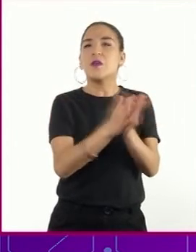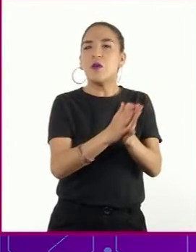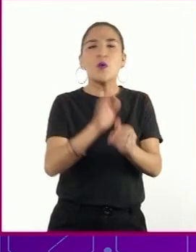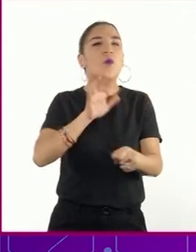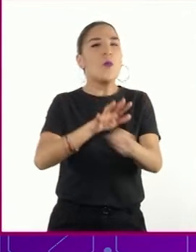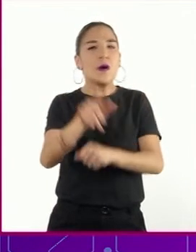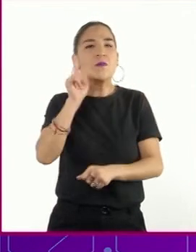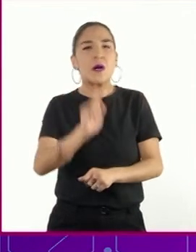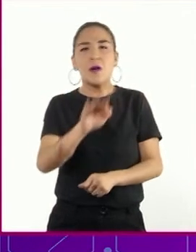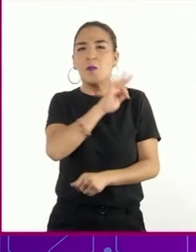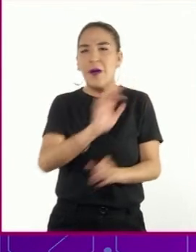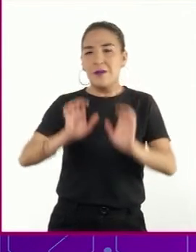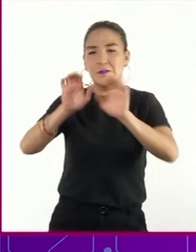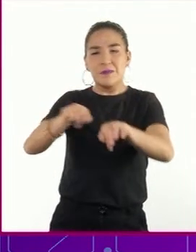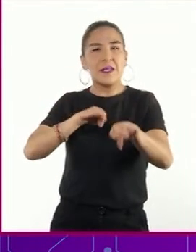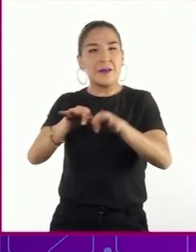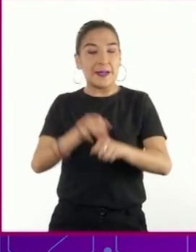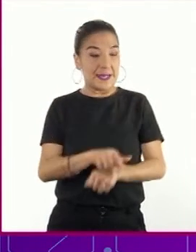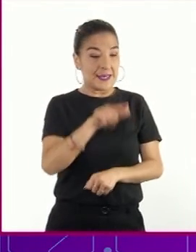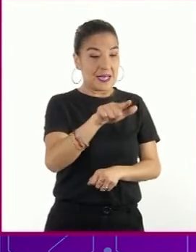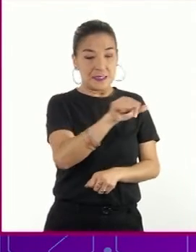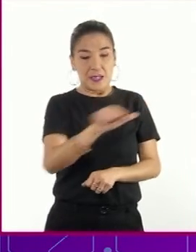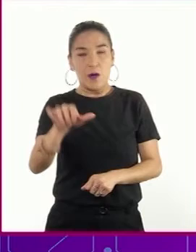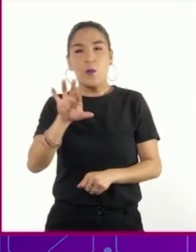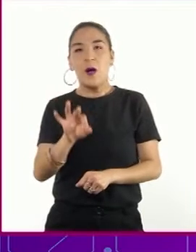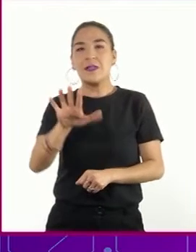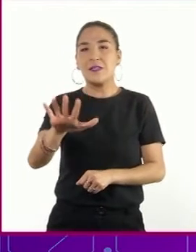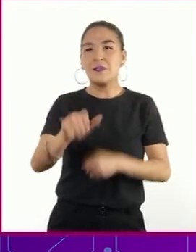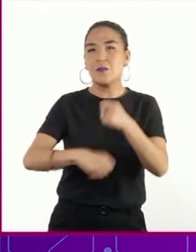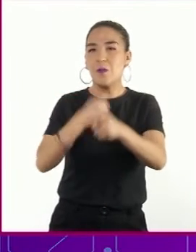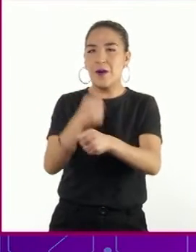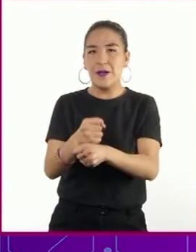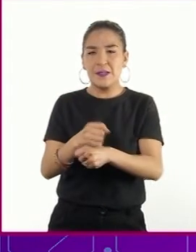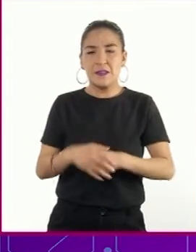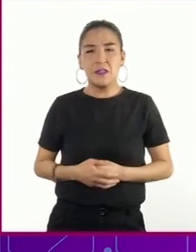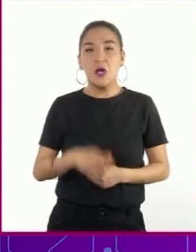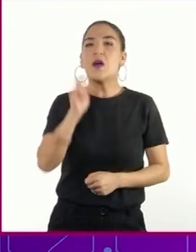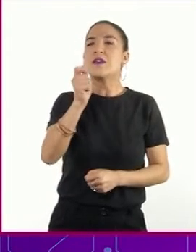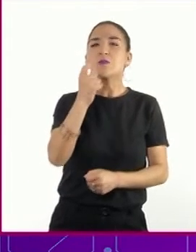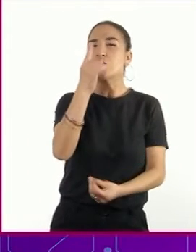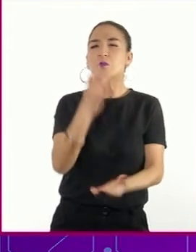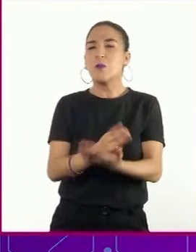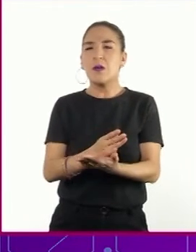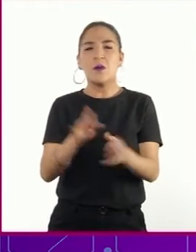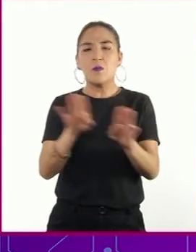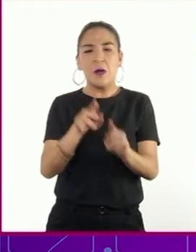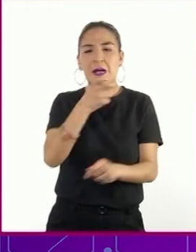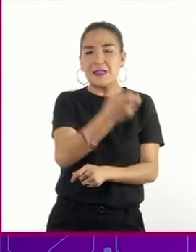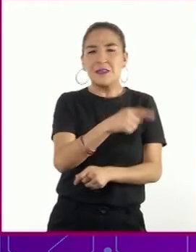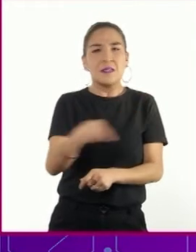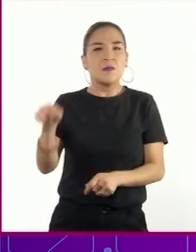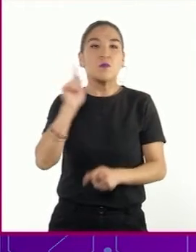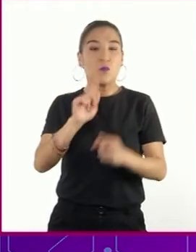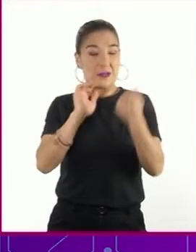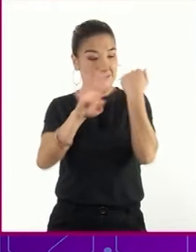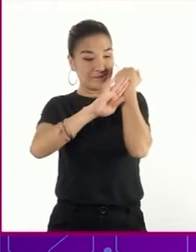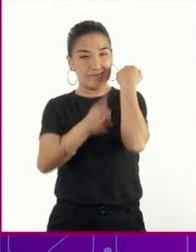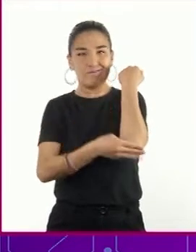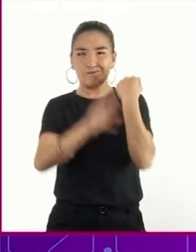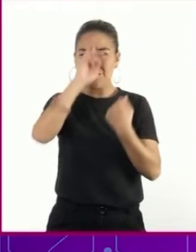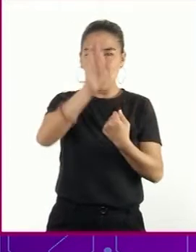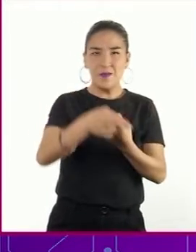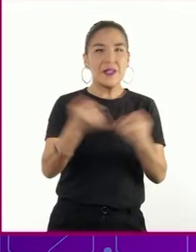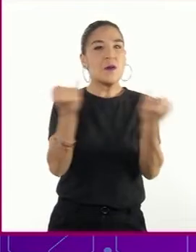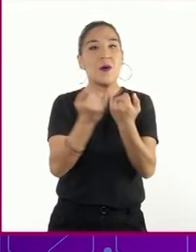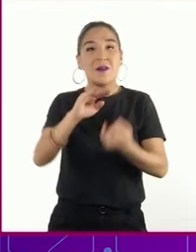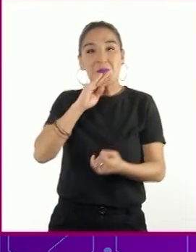trabajar. Con edades entre los 17 y los 45 años, solamente quedaban fuera de esta obligación las mujeres embarazadas y